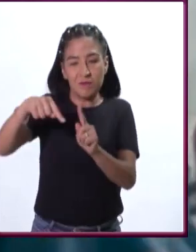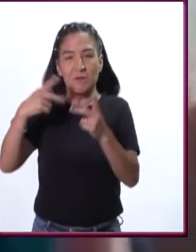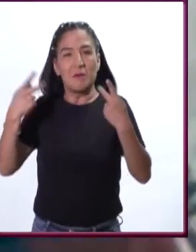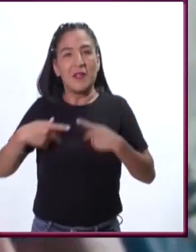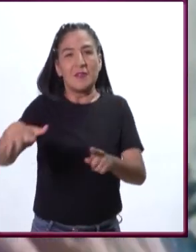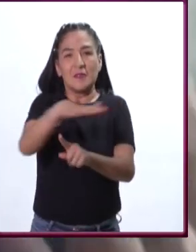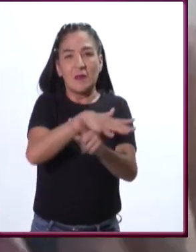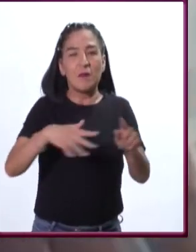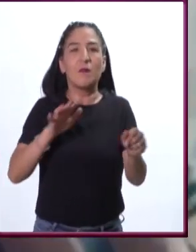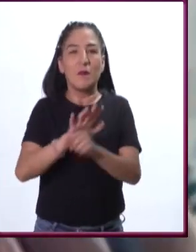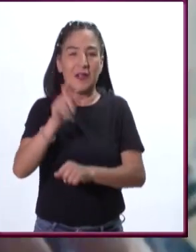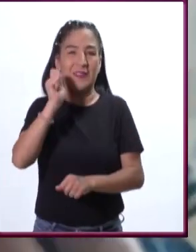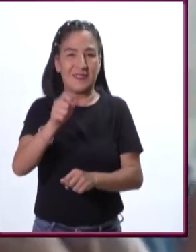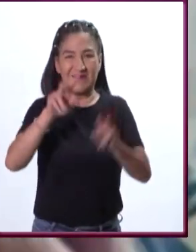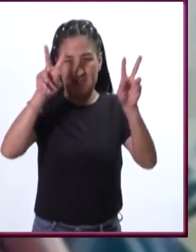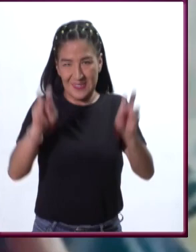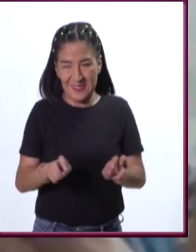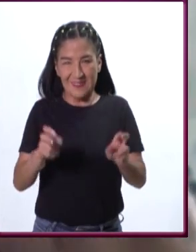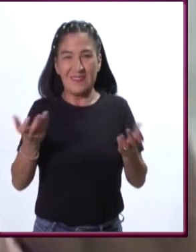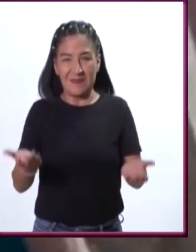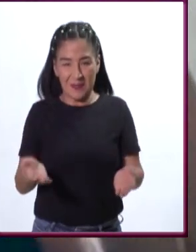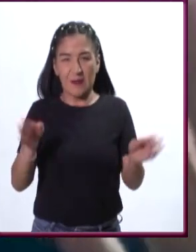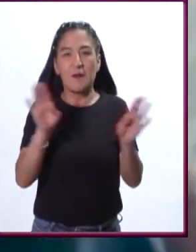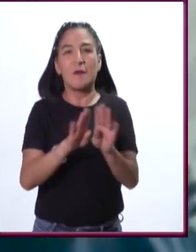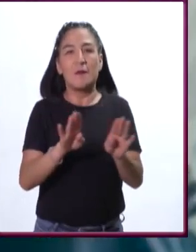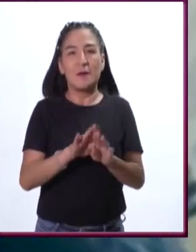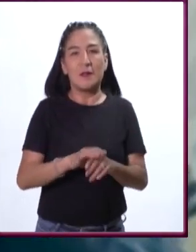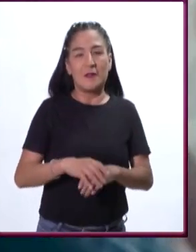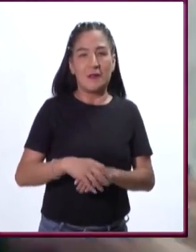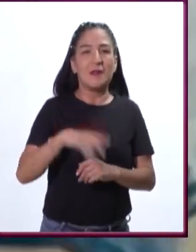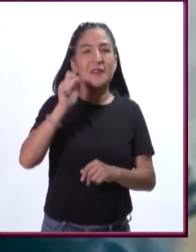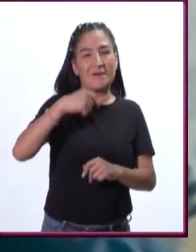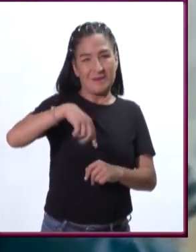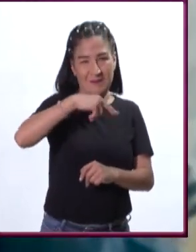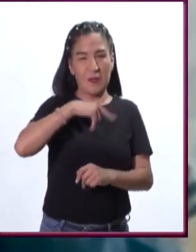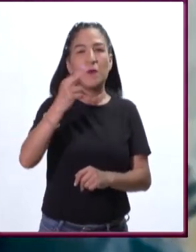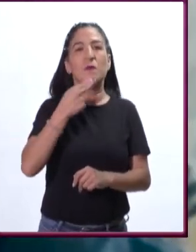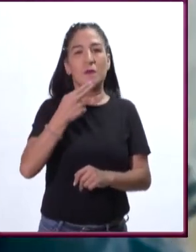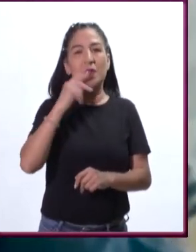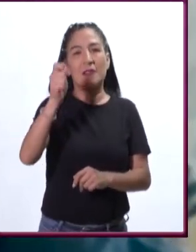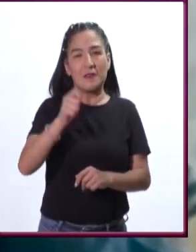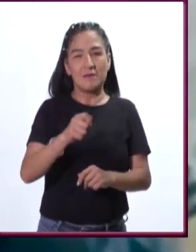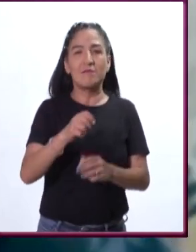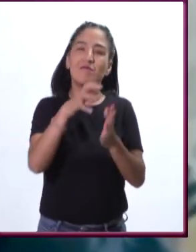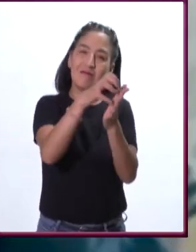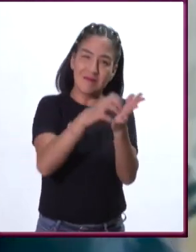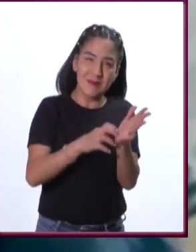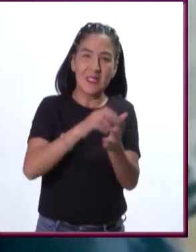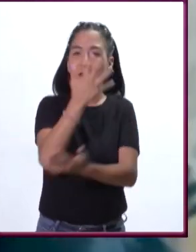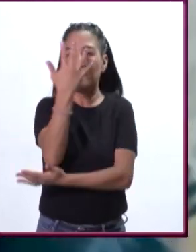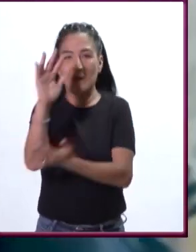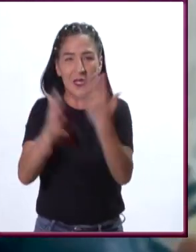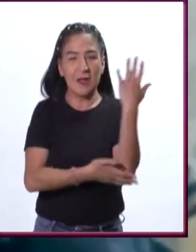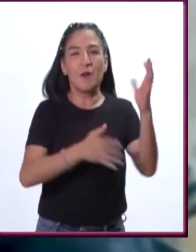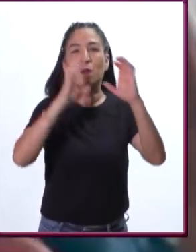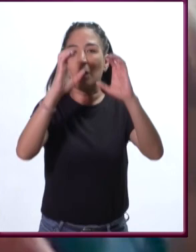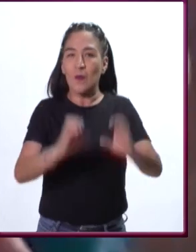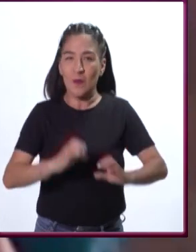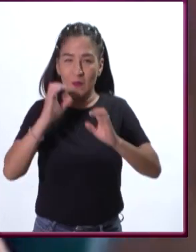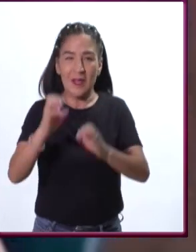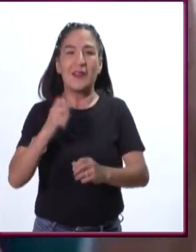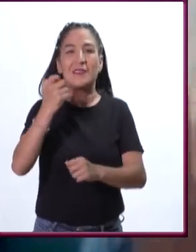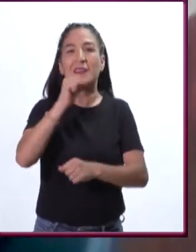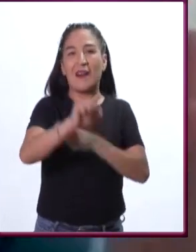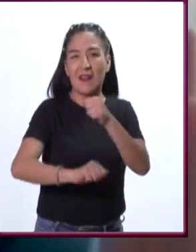mágico, que ya dicen un poco, pero que es el que usamos, es el de sustentabilidad. Es decir, usar